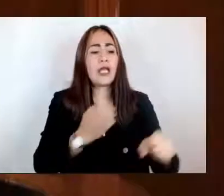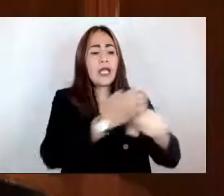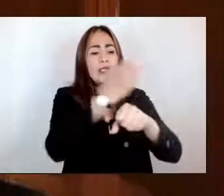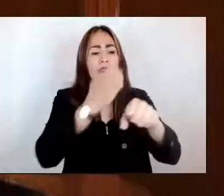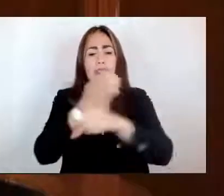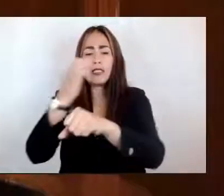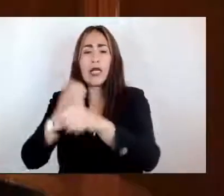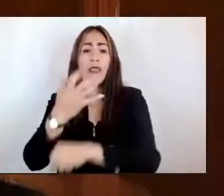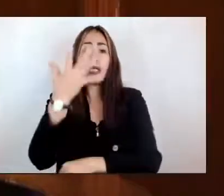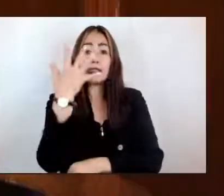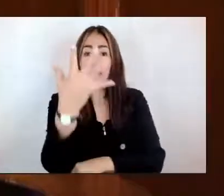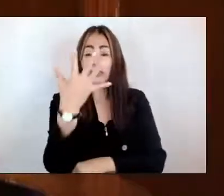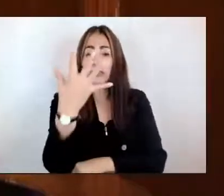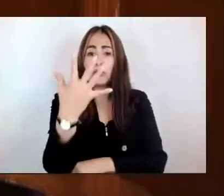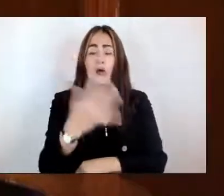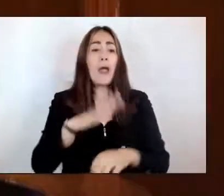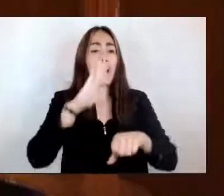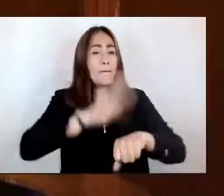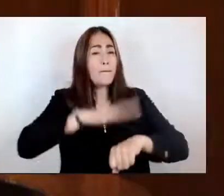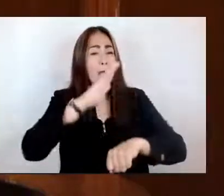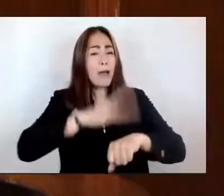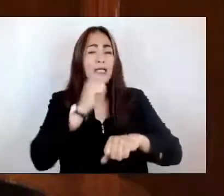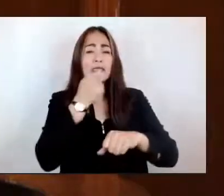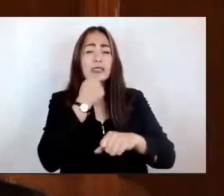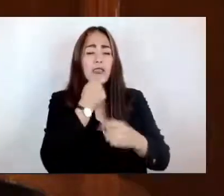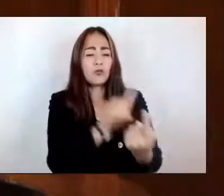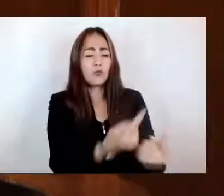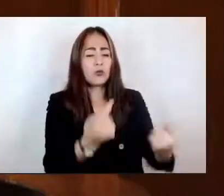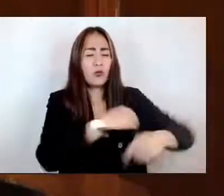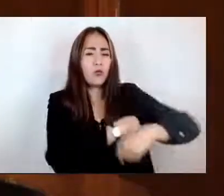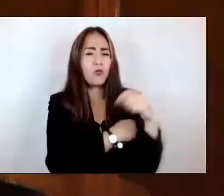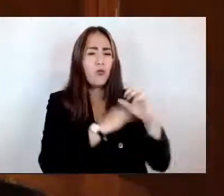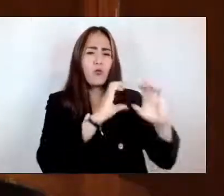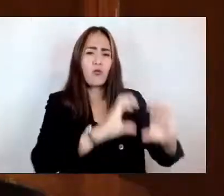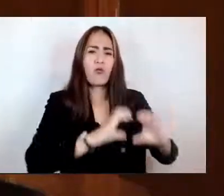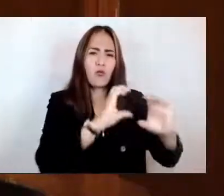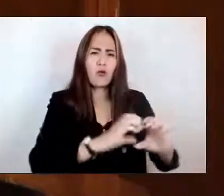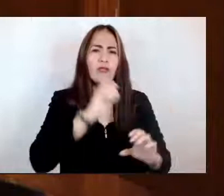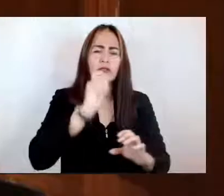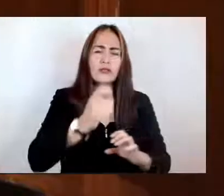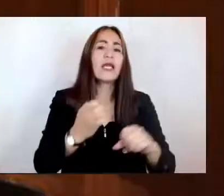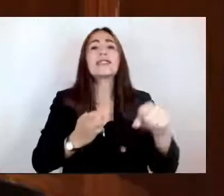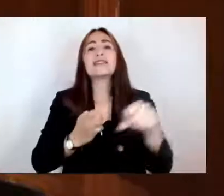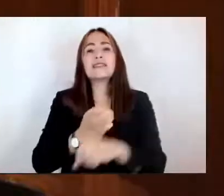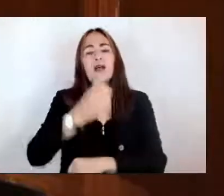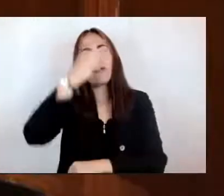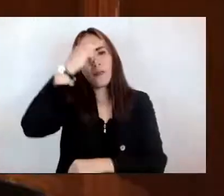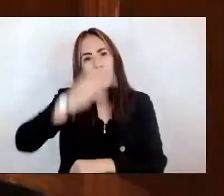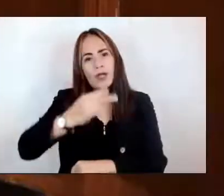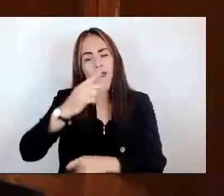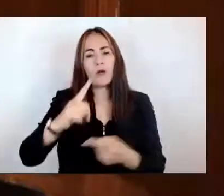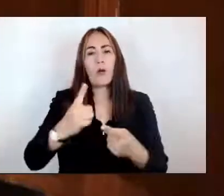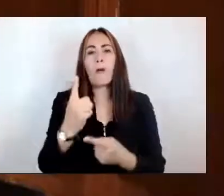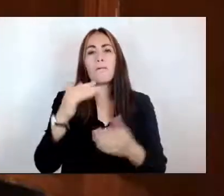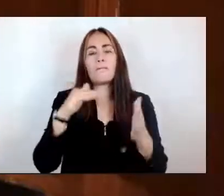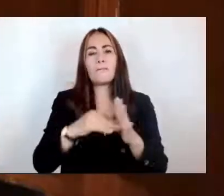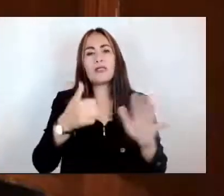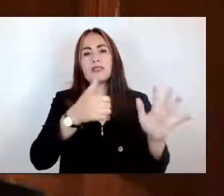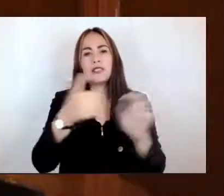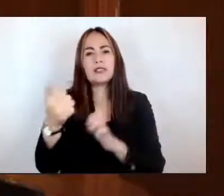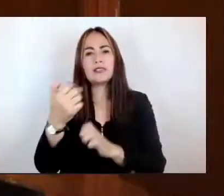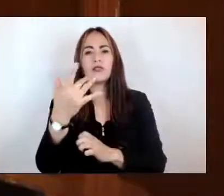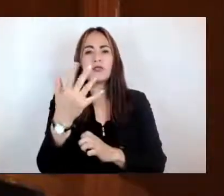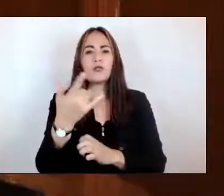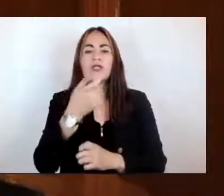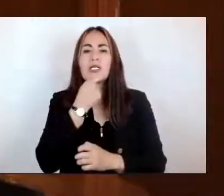con mayor población albergada, se encuentra el Estado de México, con mil 650 menores